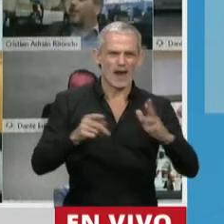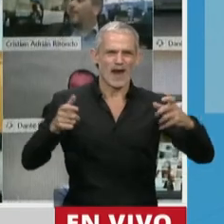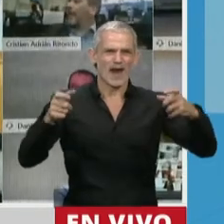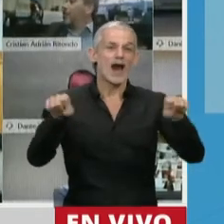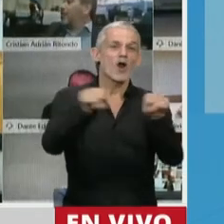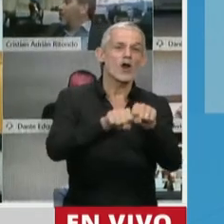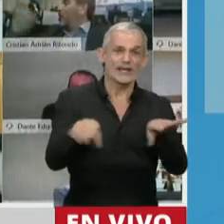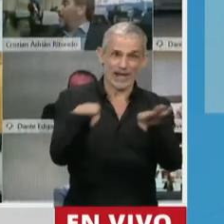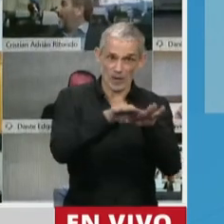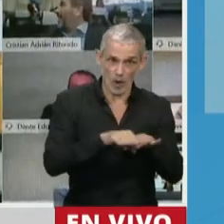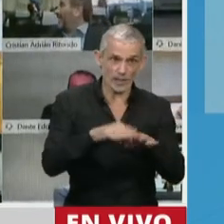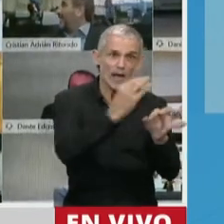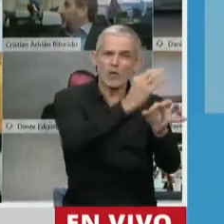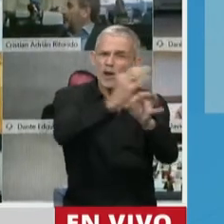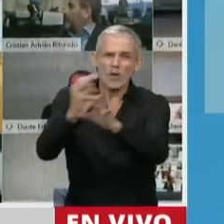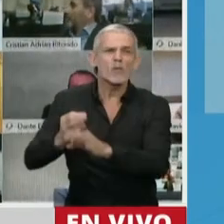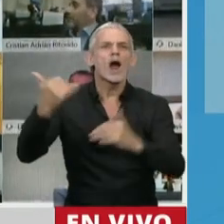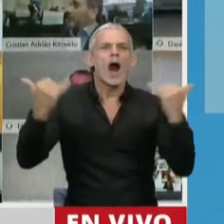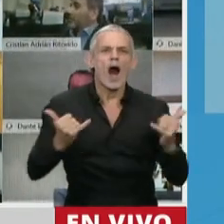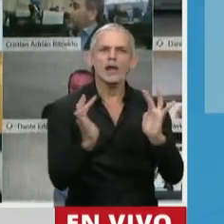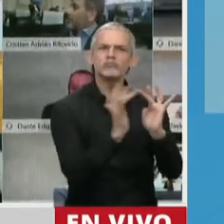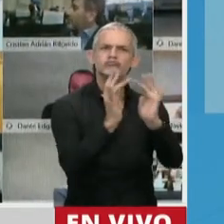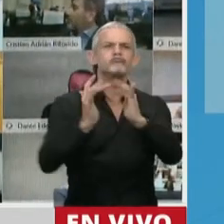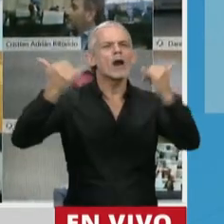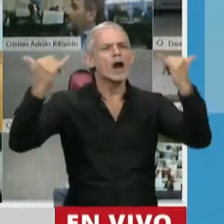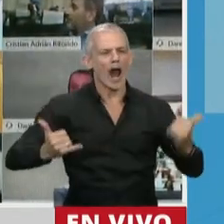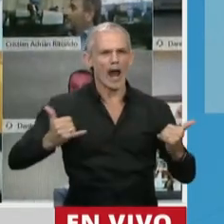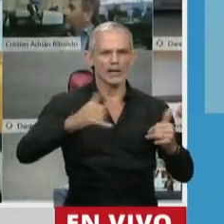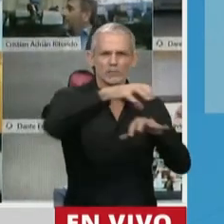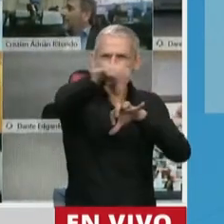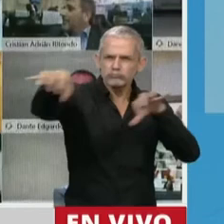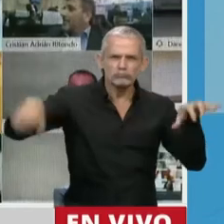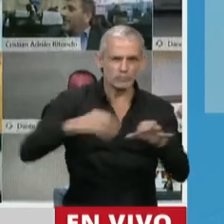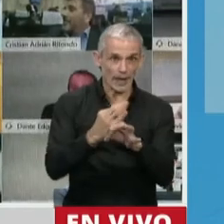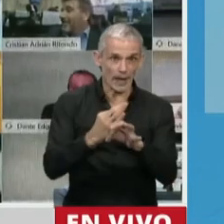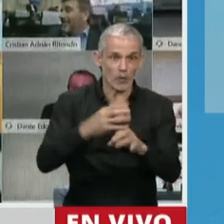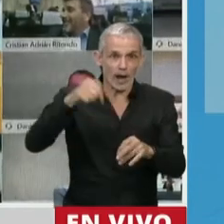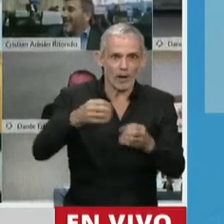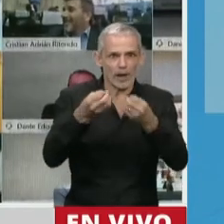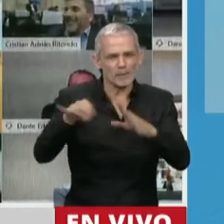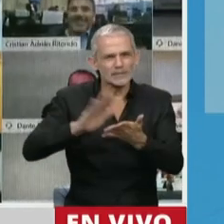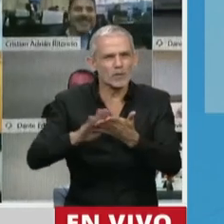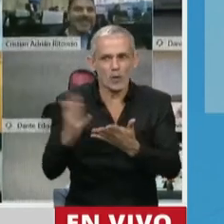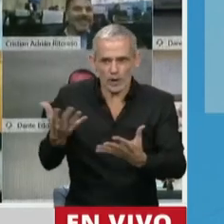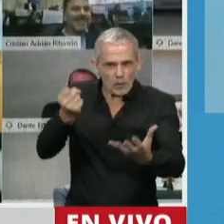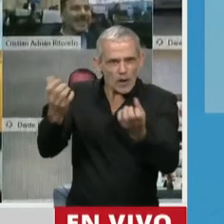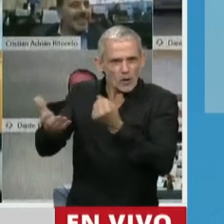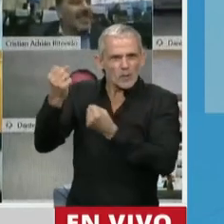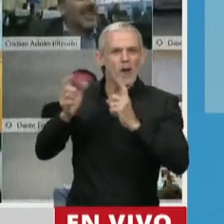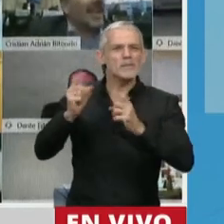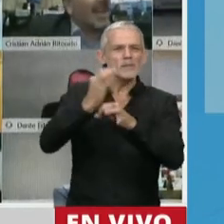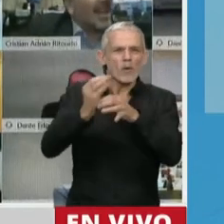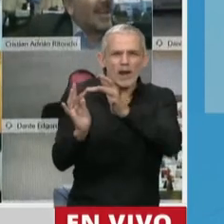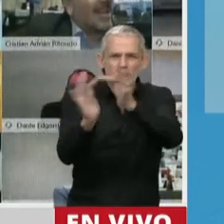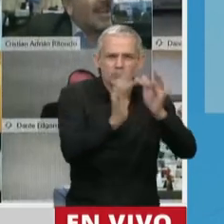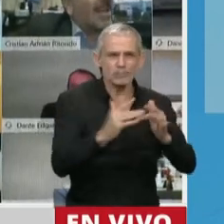las escuelas del país tuvieron sus plataformas tecnológicas. Estamos empezando nuevamente a recuperar eso y estamos